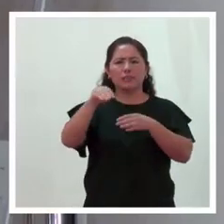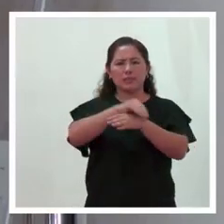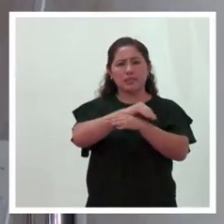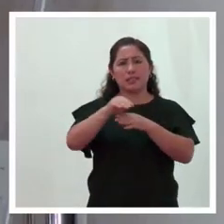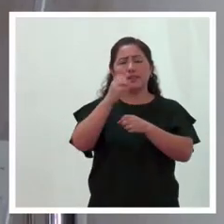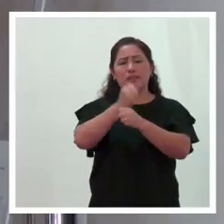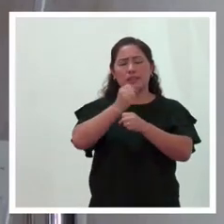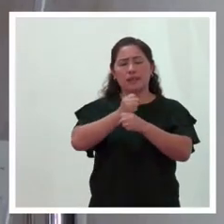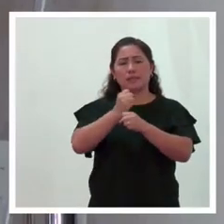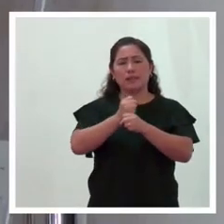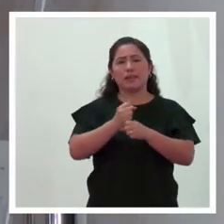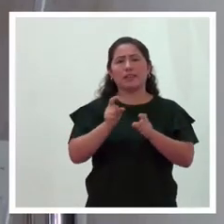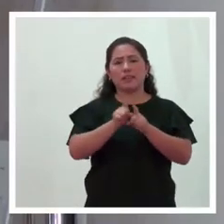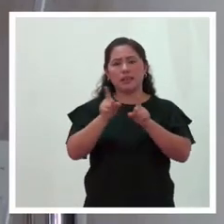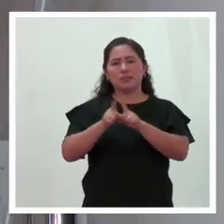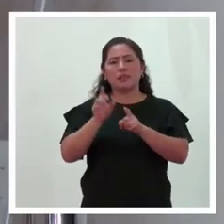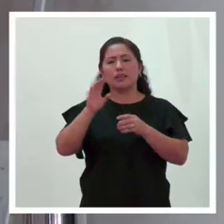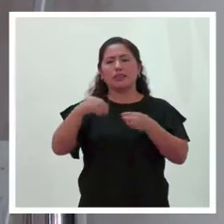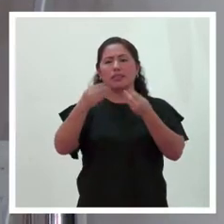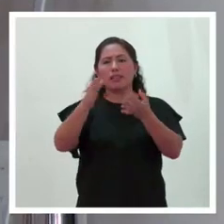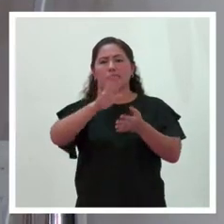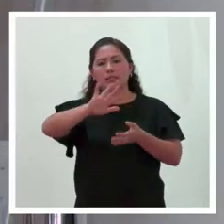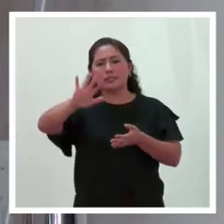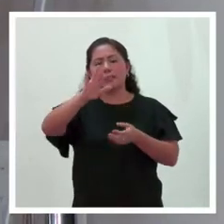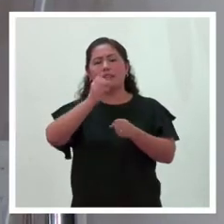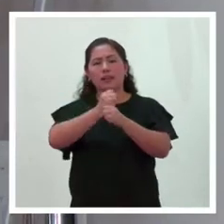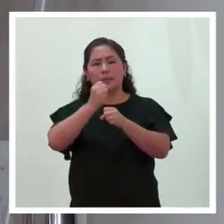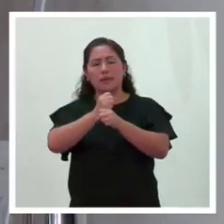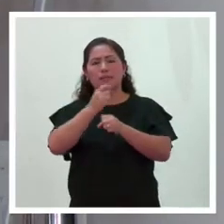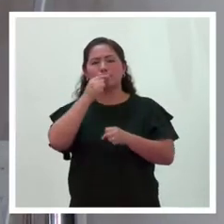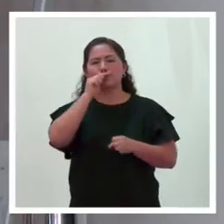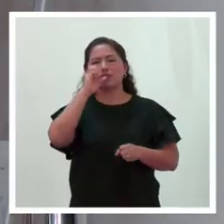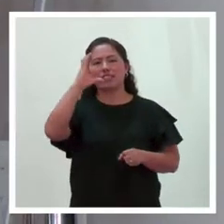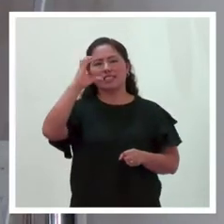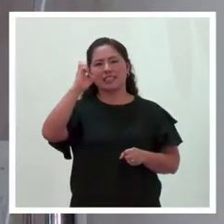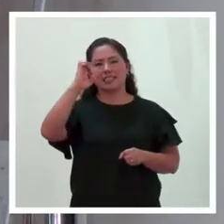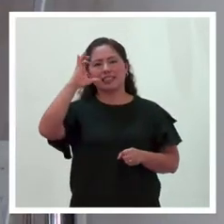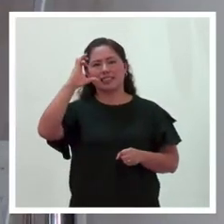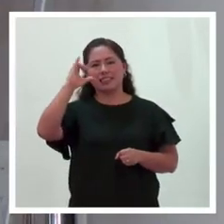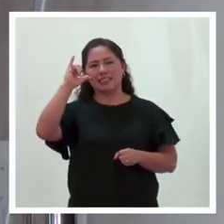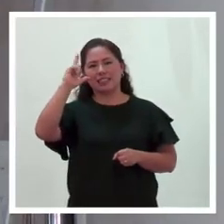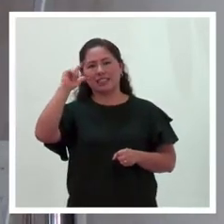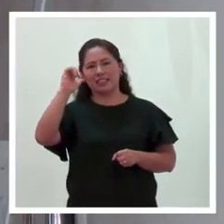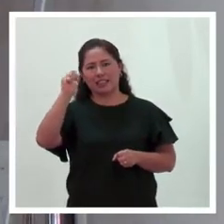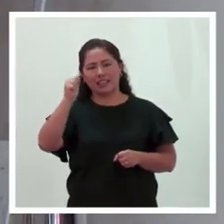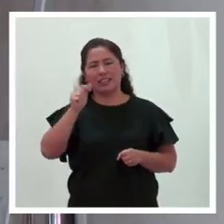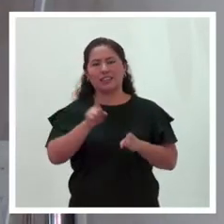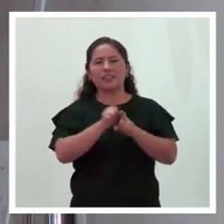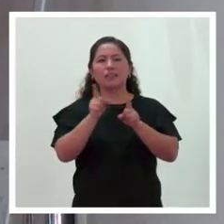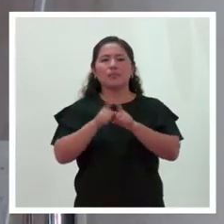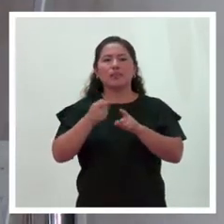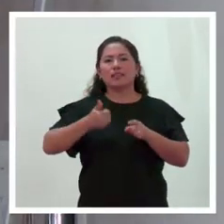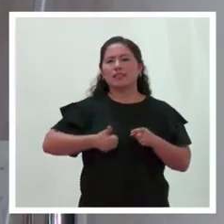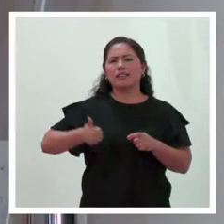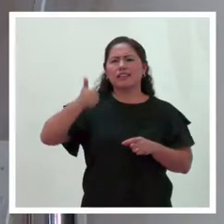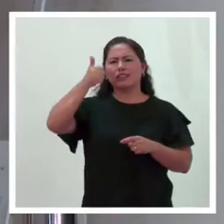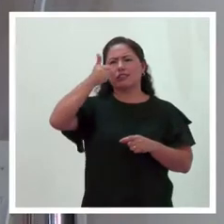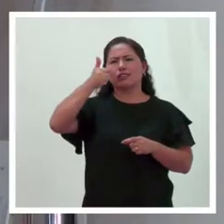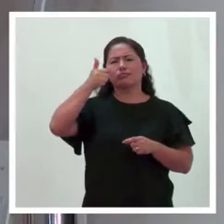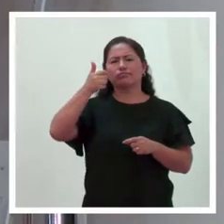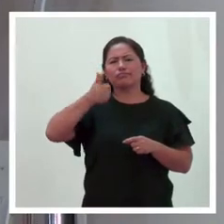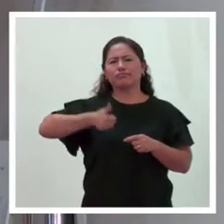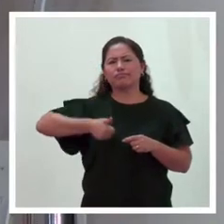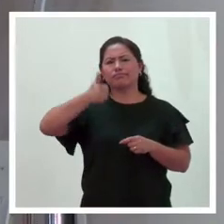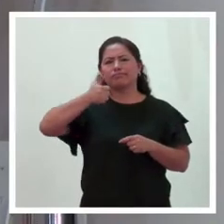y Promoción del Empleo, la doctora Cecilia Tella Guerrero, y también de nuestro director general, el doctor